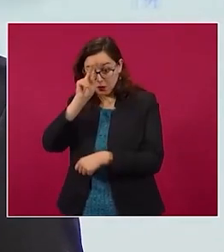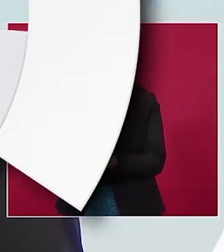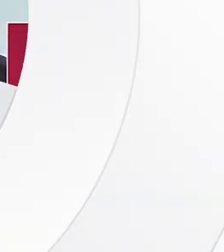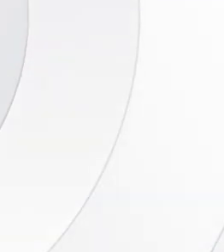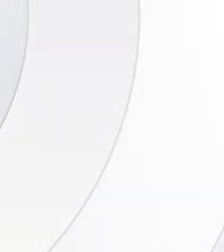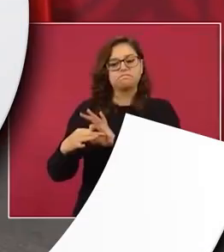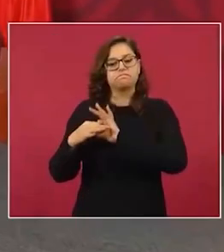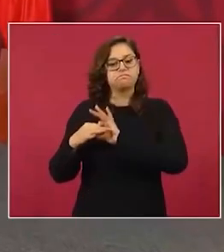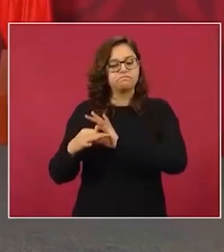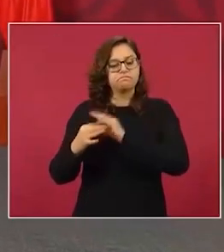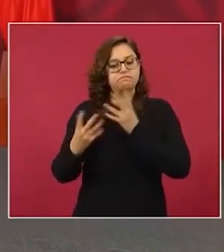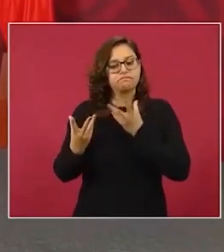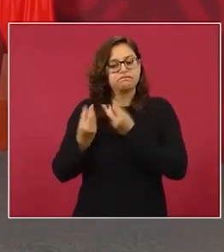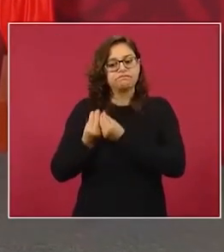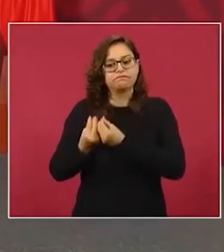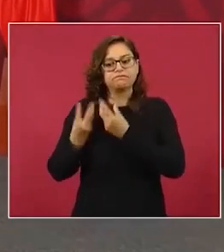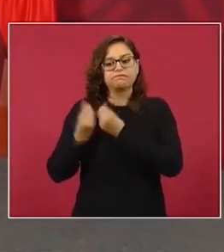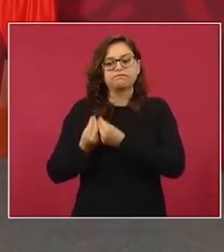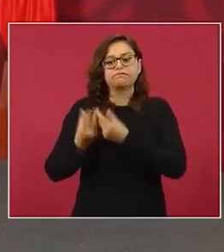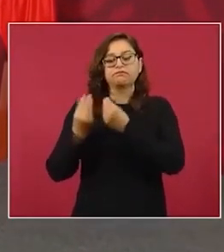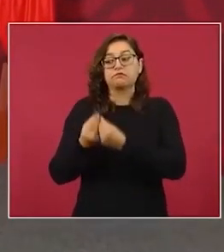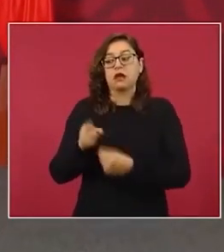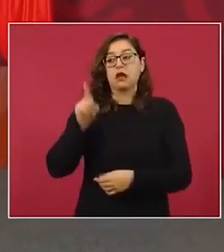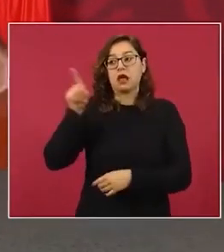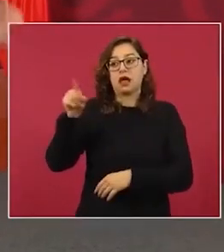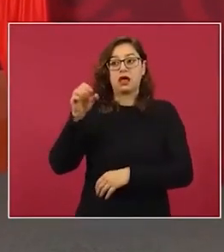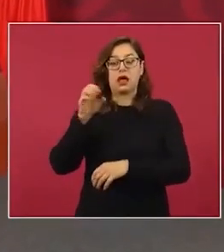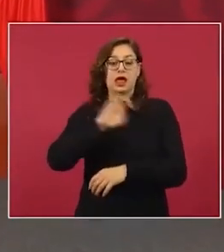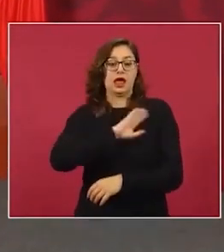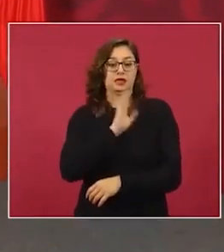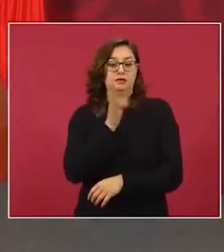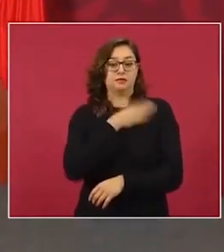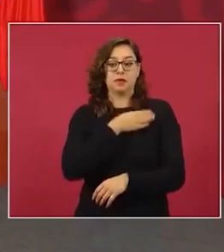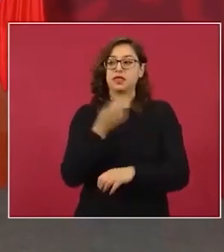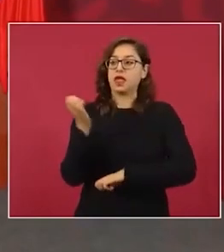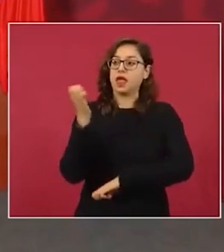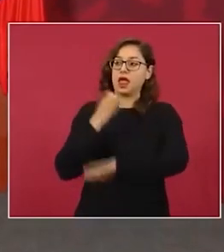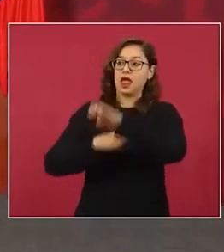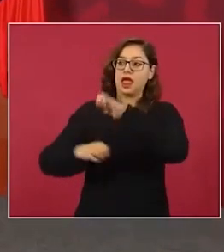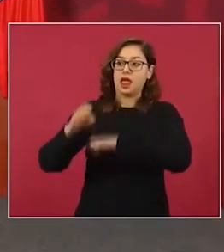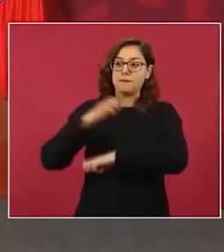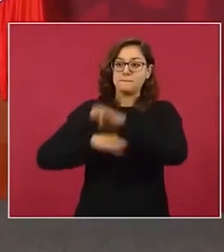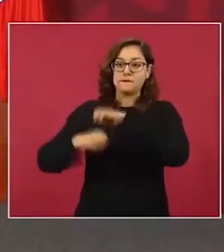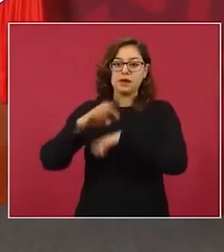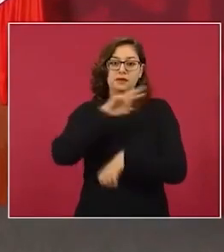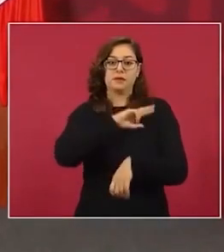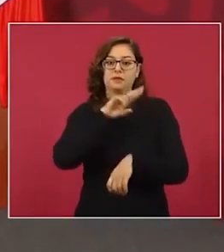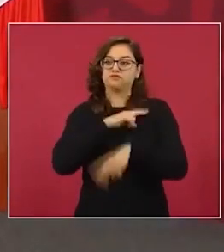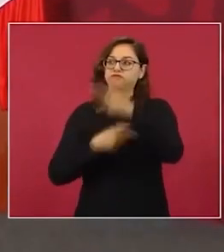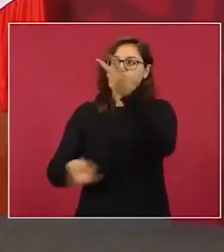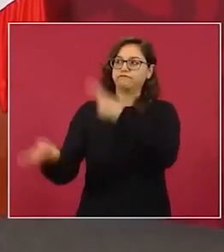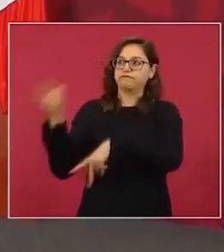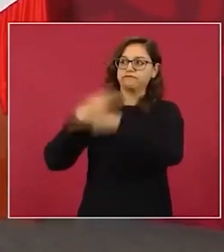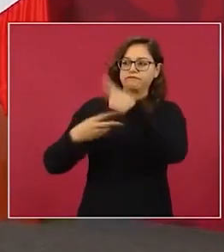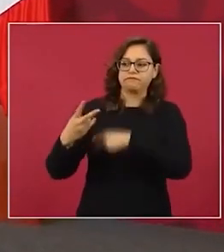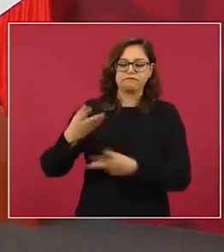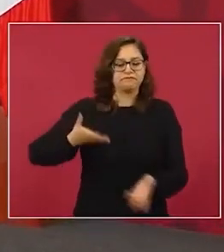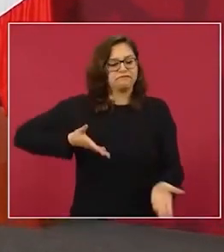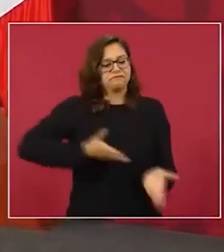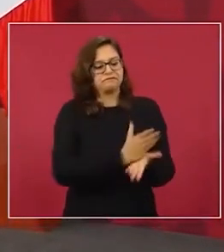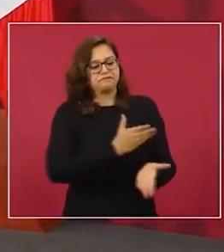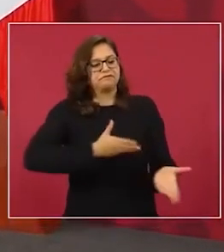ocurren los contagios. Las empresas españolas hacían lo que querían, nos veían